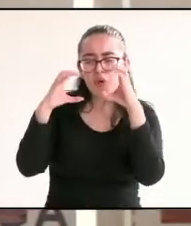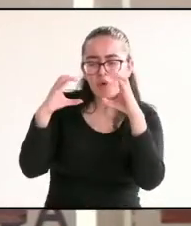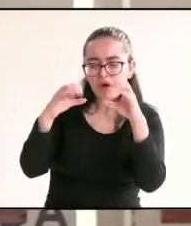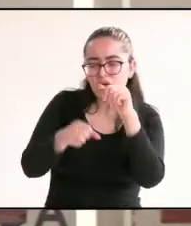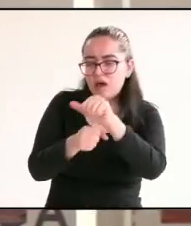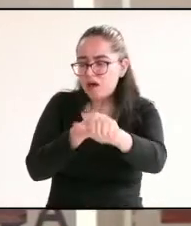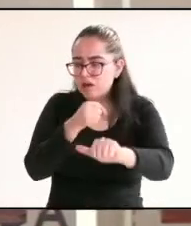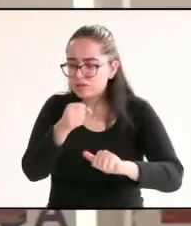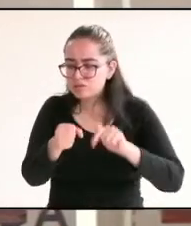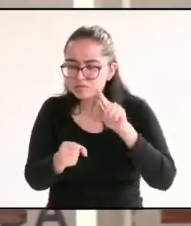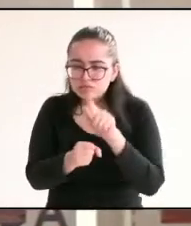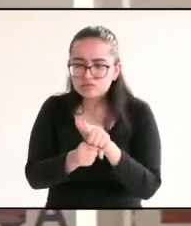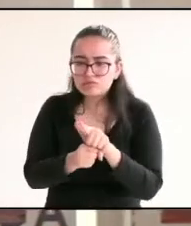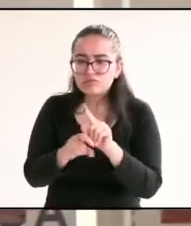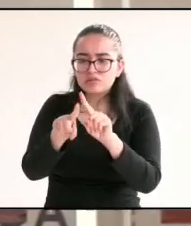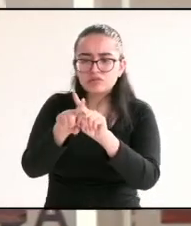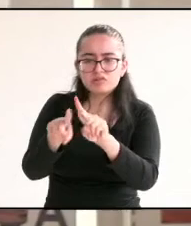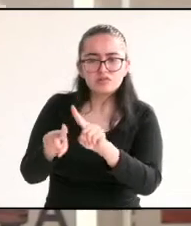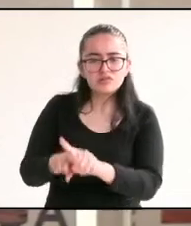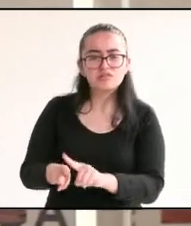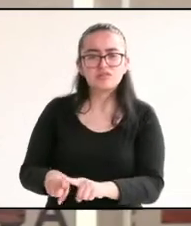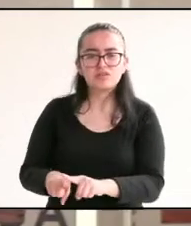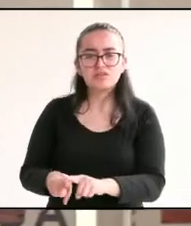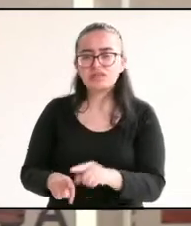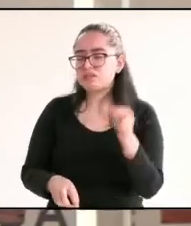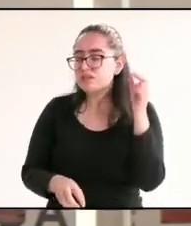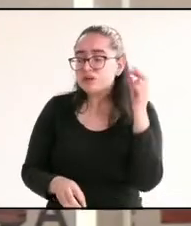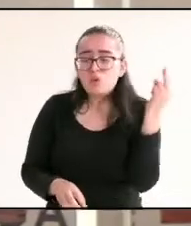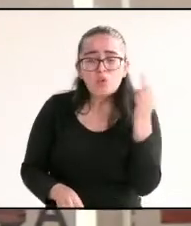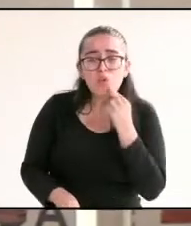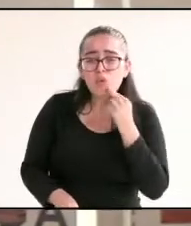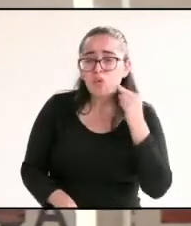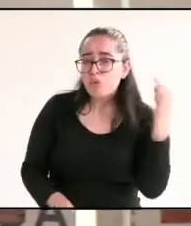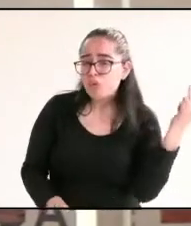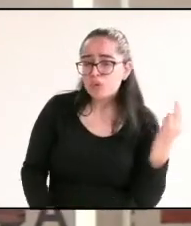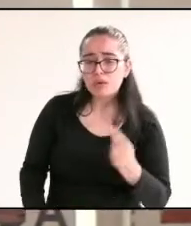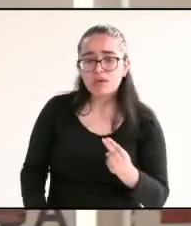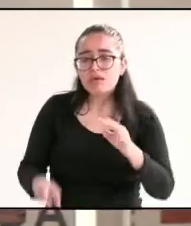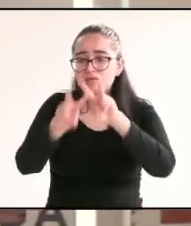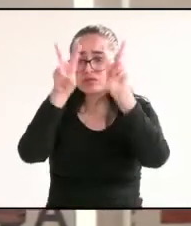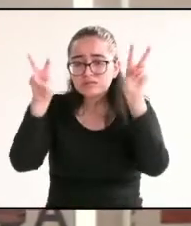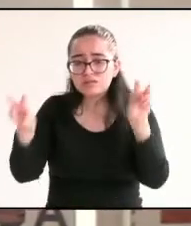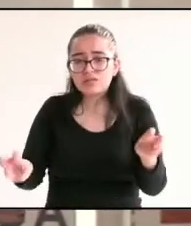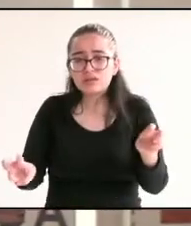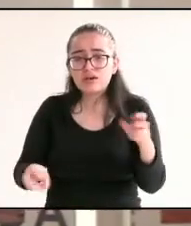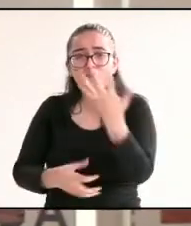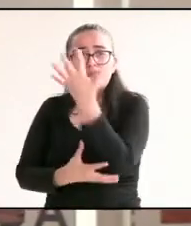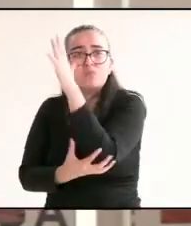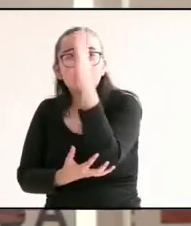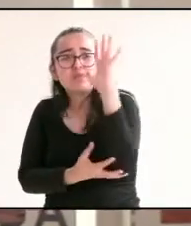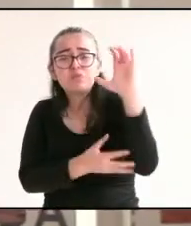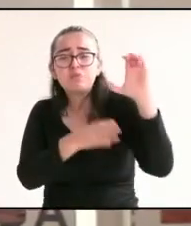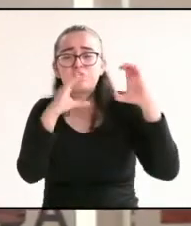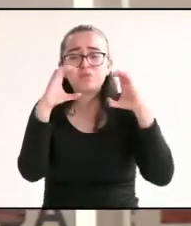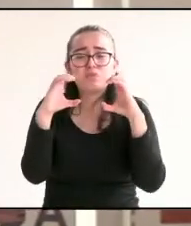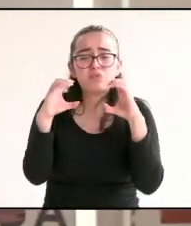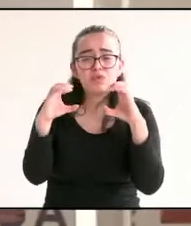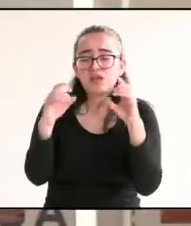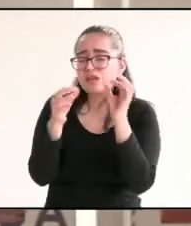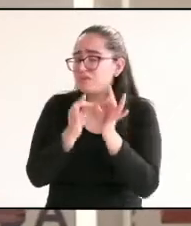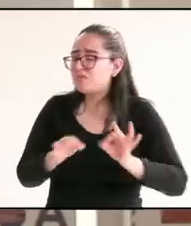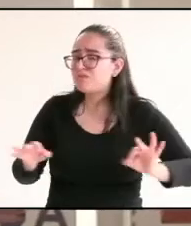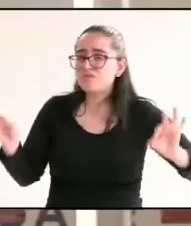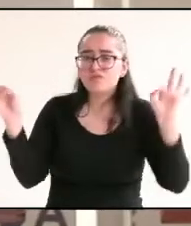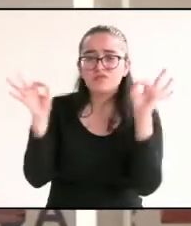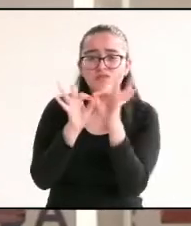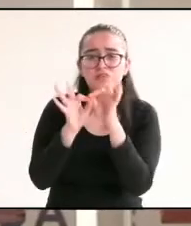constante. Debemos actuar de manera inmediata, para la conservación de nuestra biodiversidad, ya